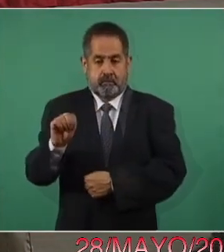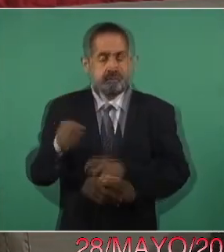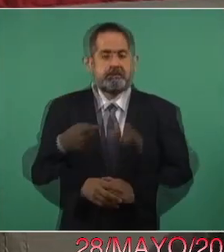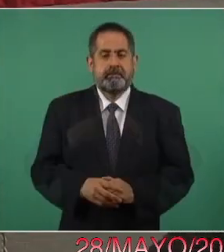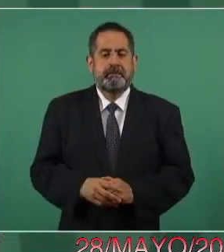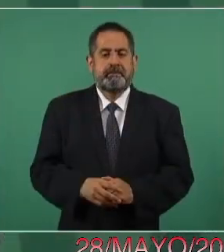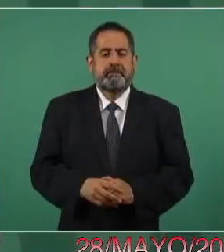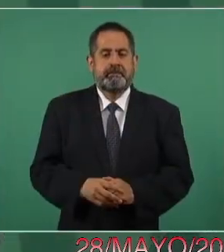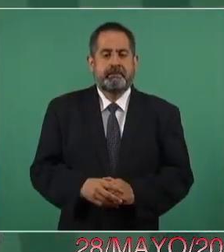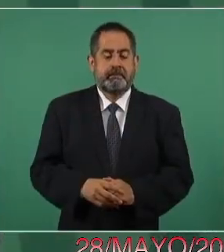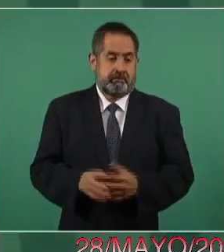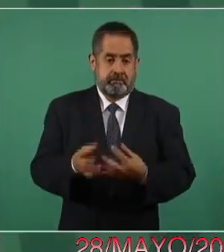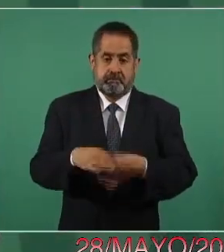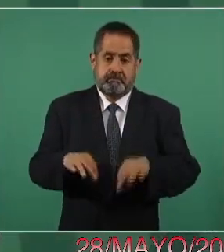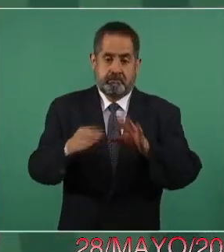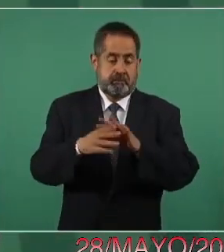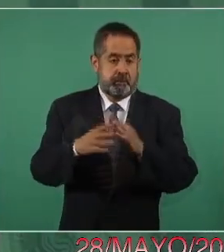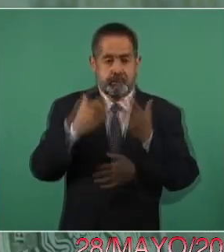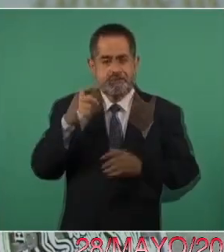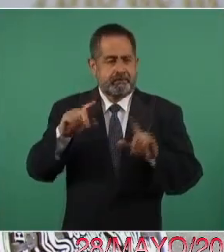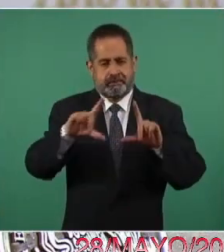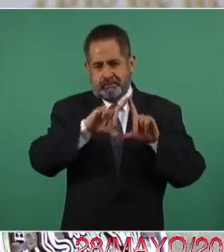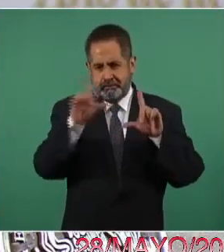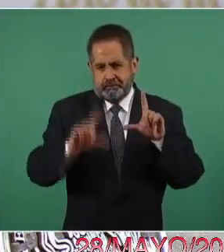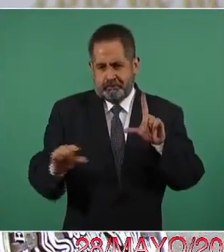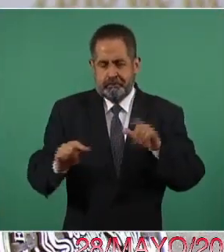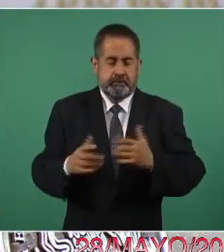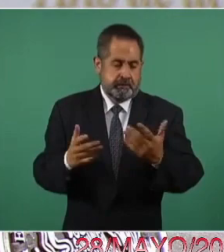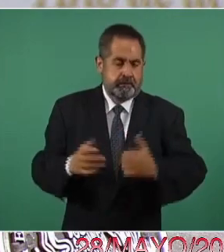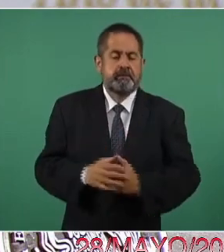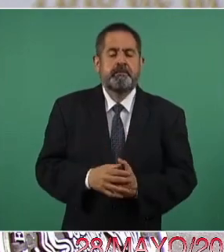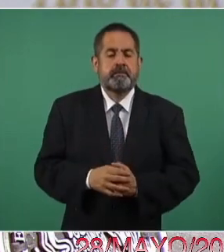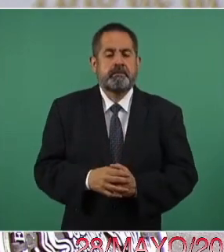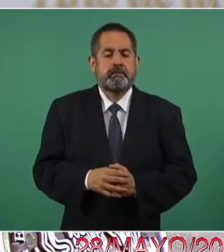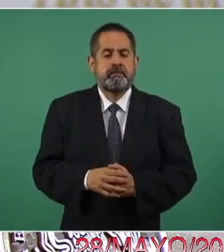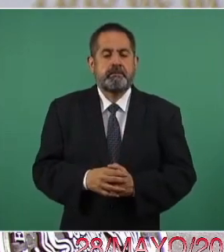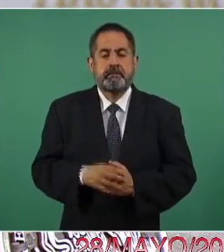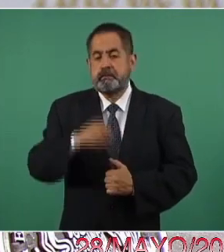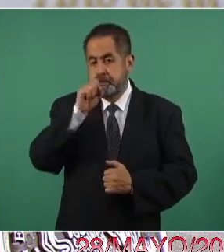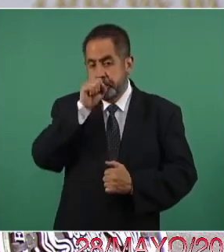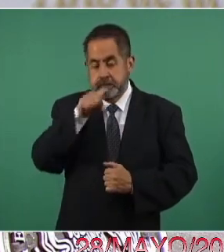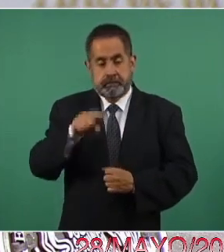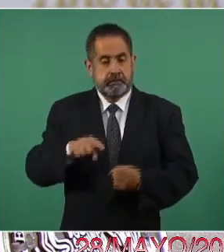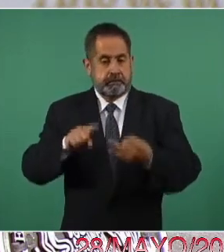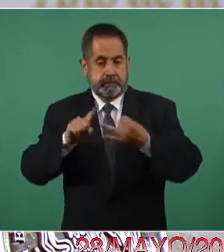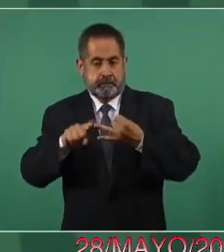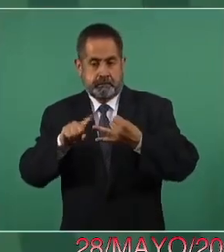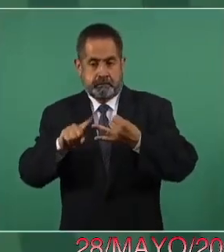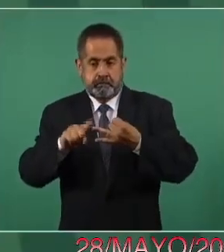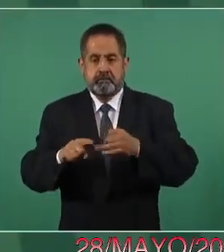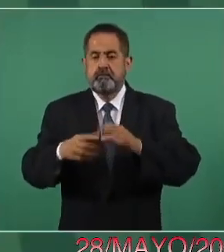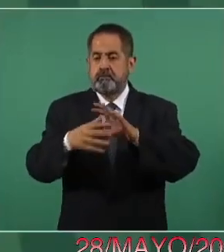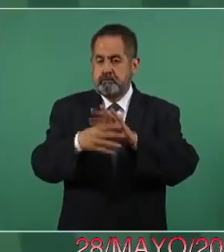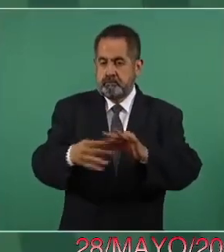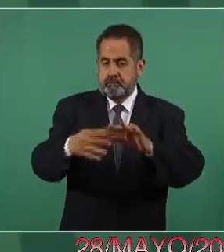importante, es una buena noticia. Y también vamos a informarles sobre